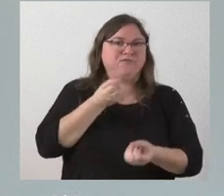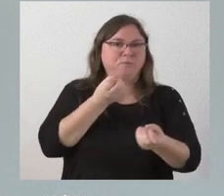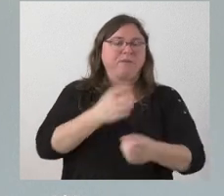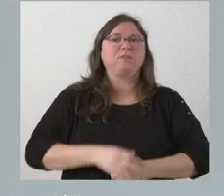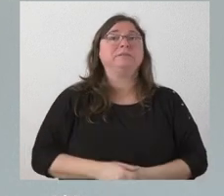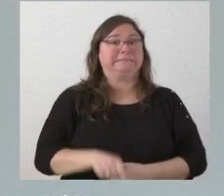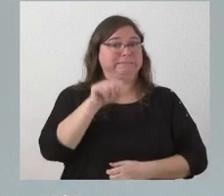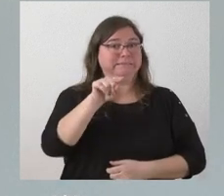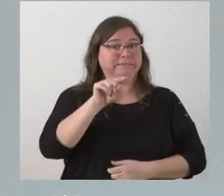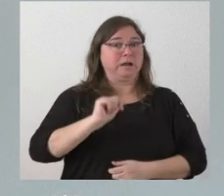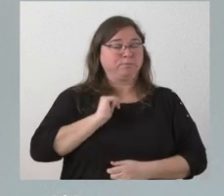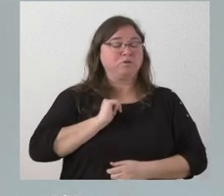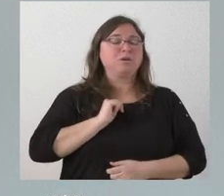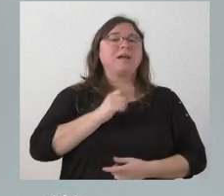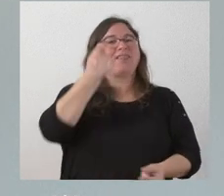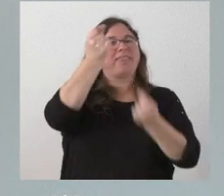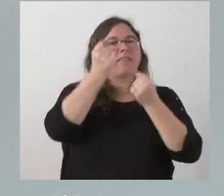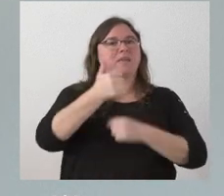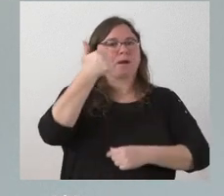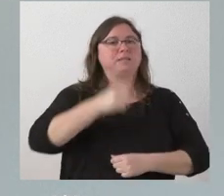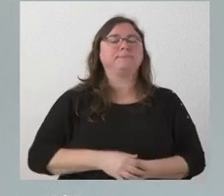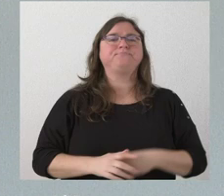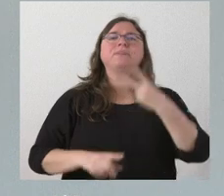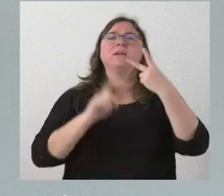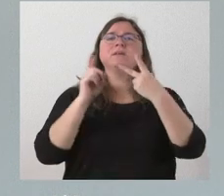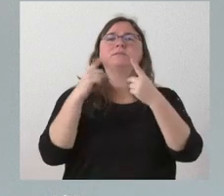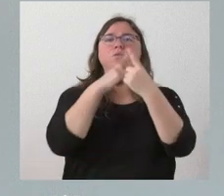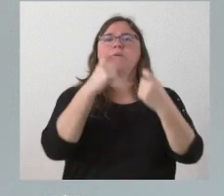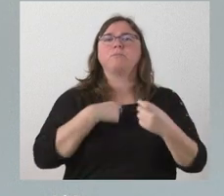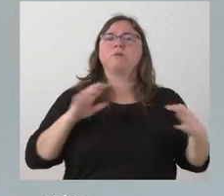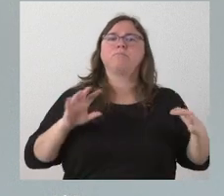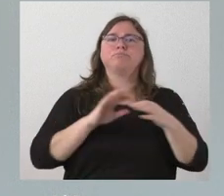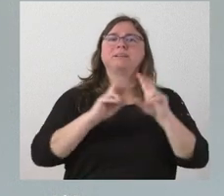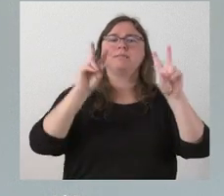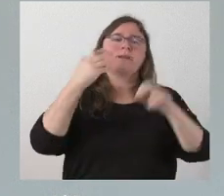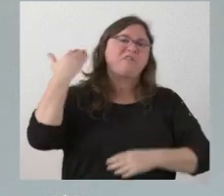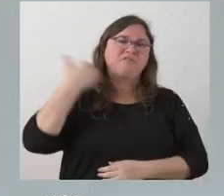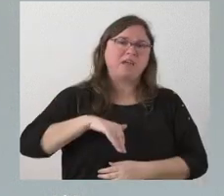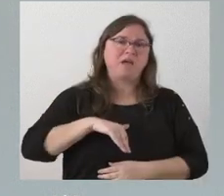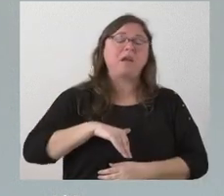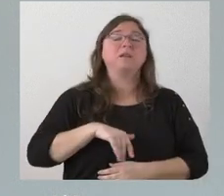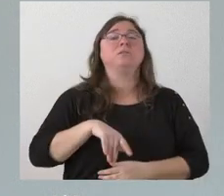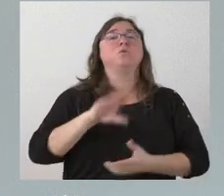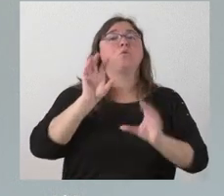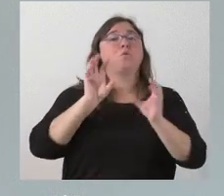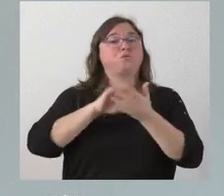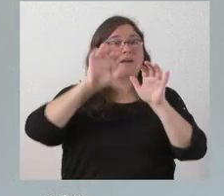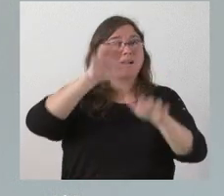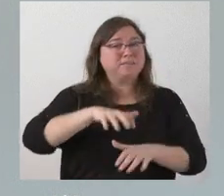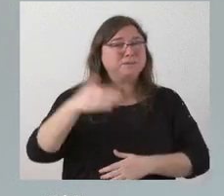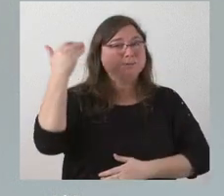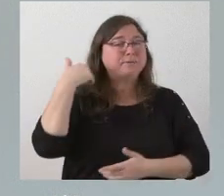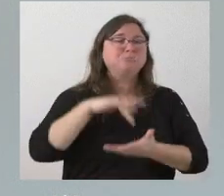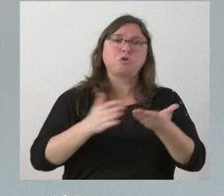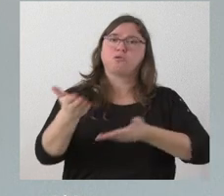allí podrán darle más detalles sobre esta cuestión y el segundo de los aspectos en relación con Villalar la Junta de Castilla y León en otras ocasiones ha hecho algunas